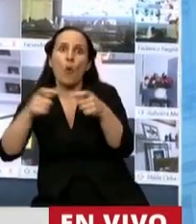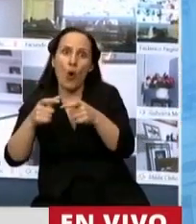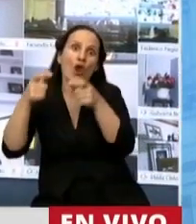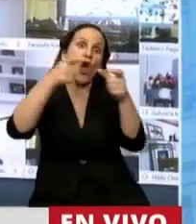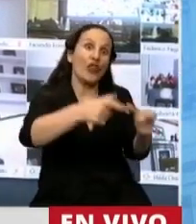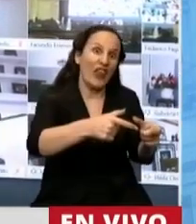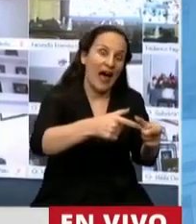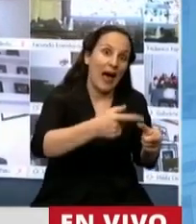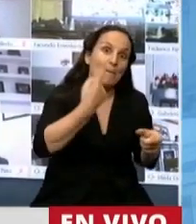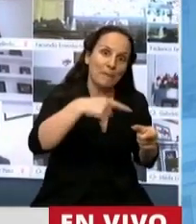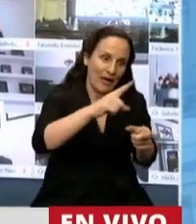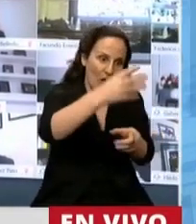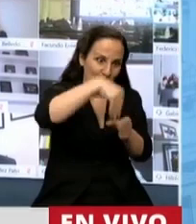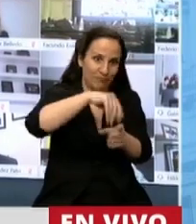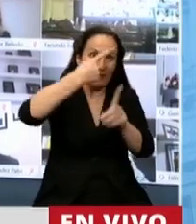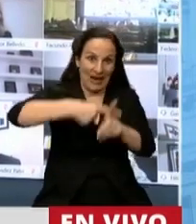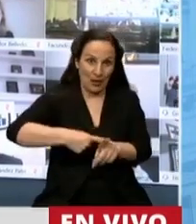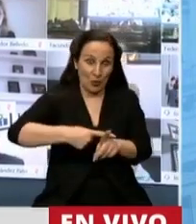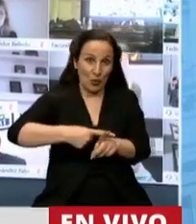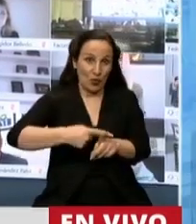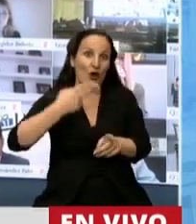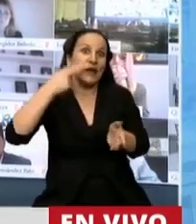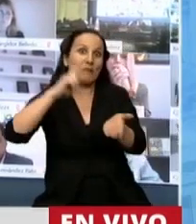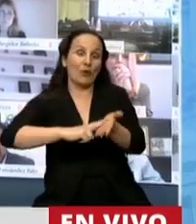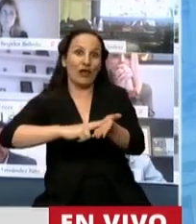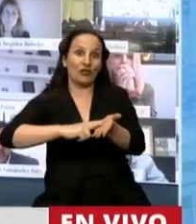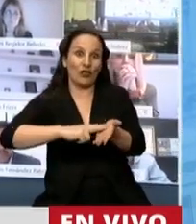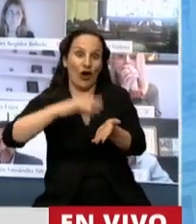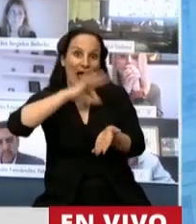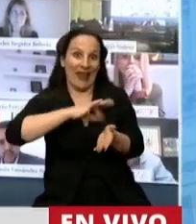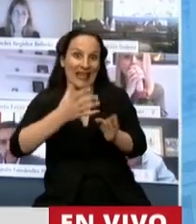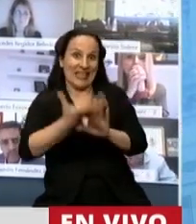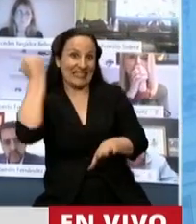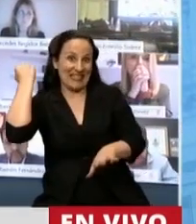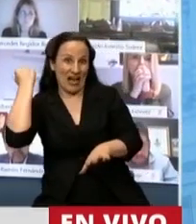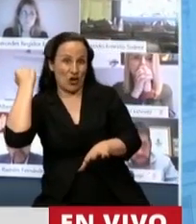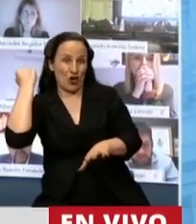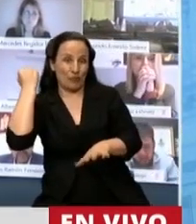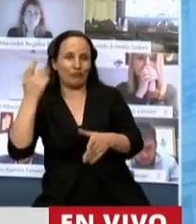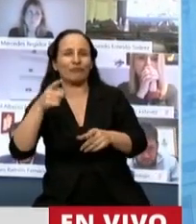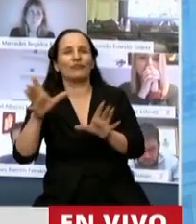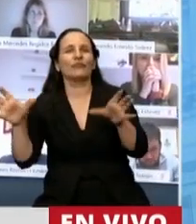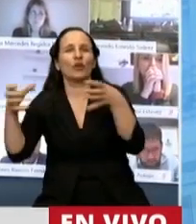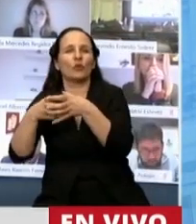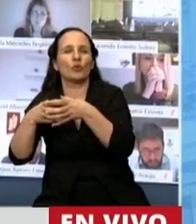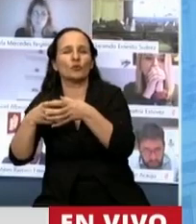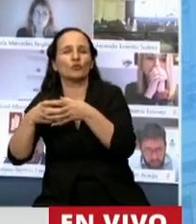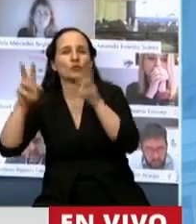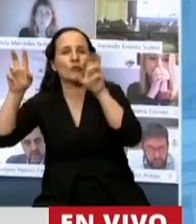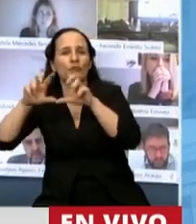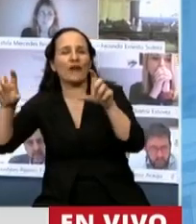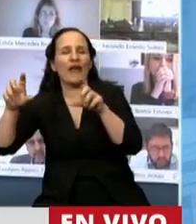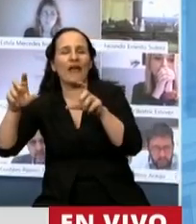le quitamos por el otro lado a través del impuesto a la ganancia. ¿Alguien del frente de todos puede